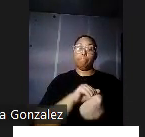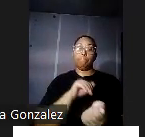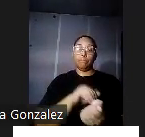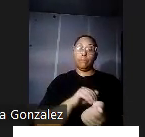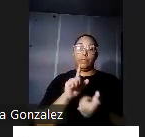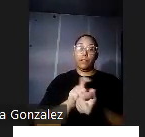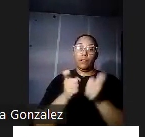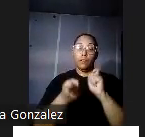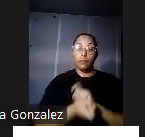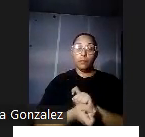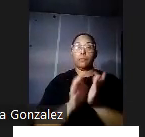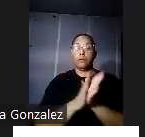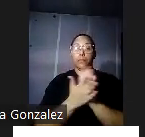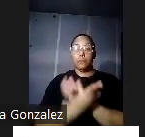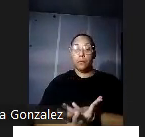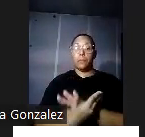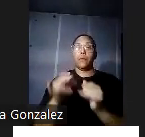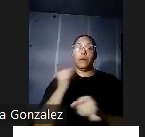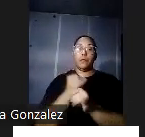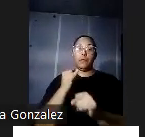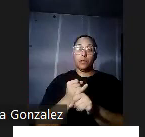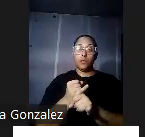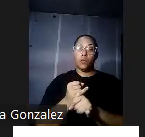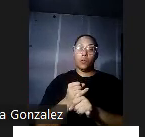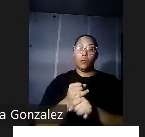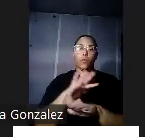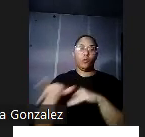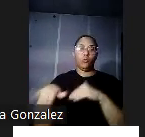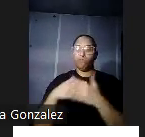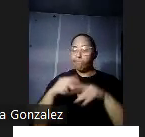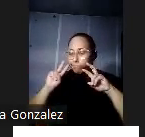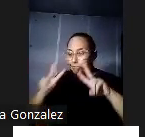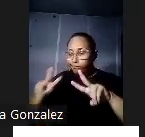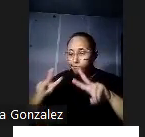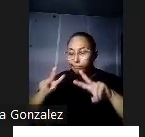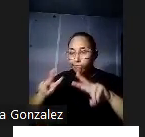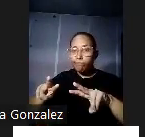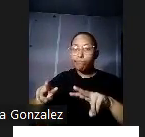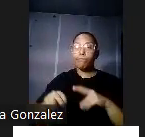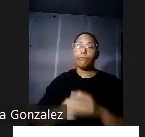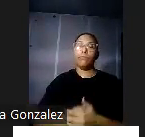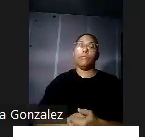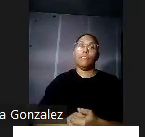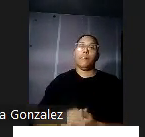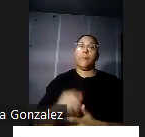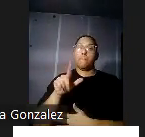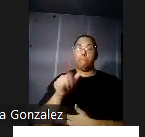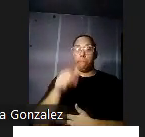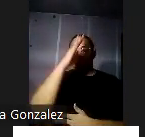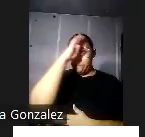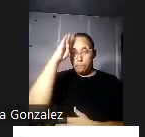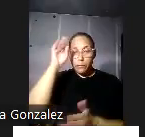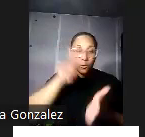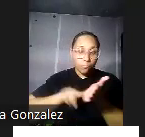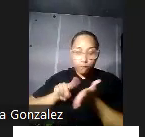en una institución cuyos logros fueron aclamados en todo el mundo y se agregó posteriormente un hospital de investigación y las